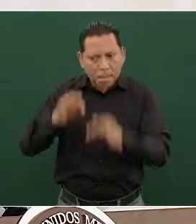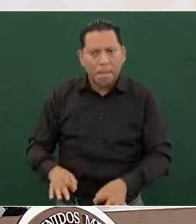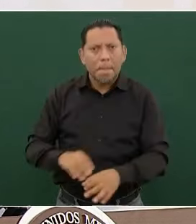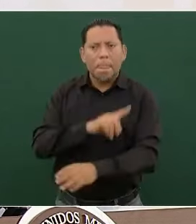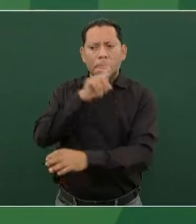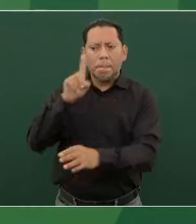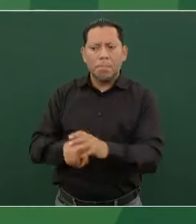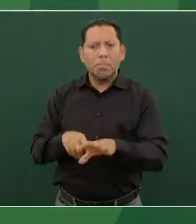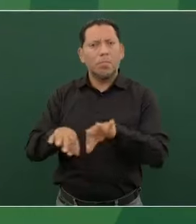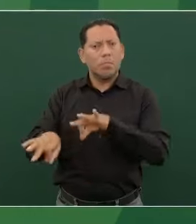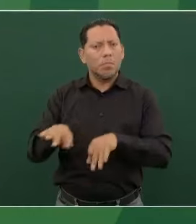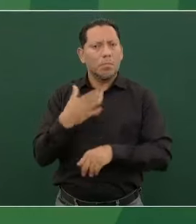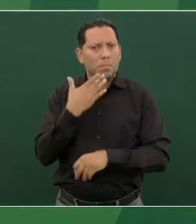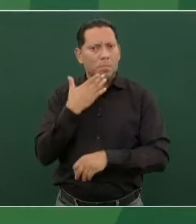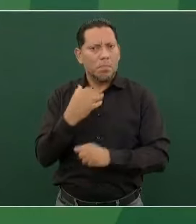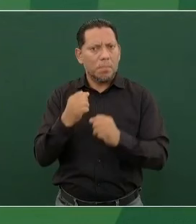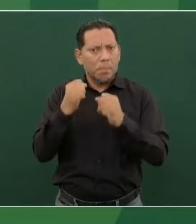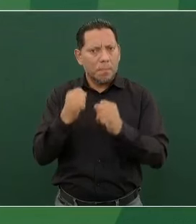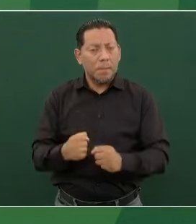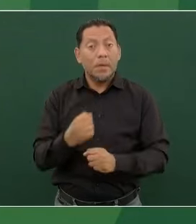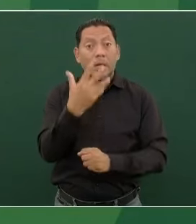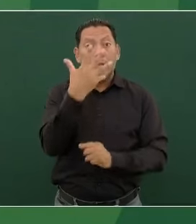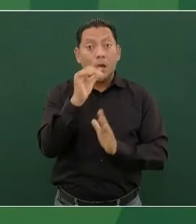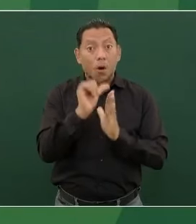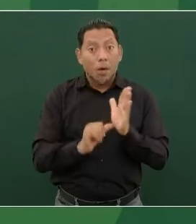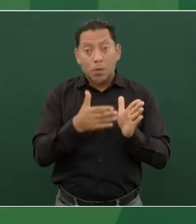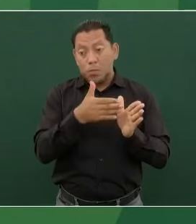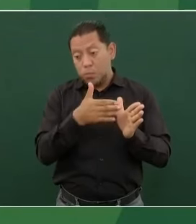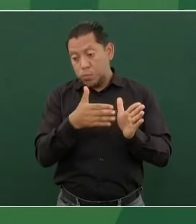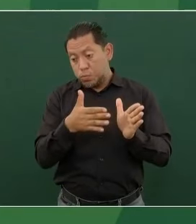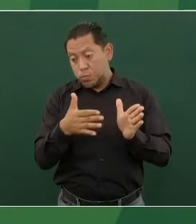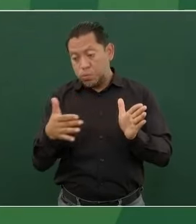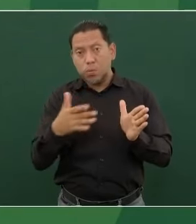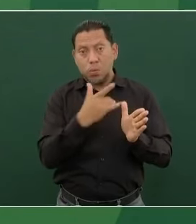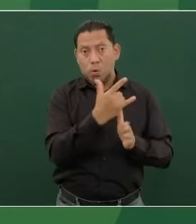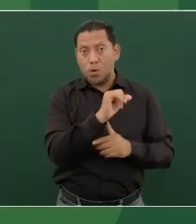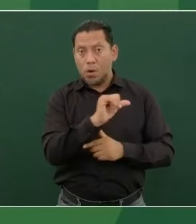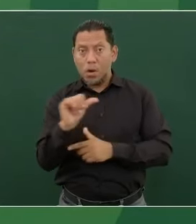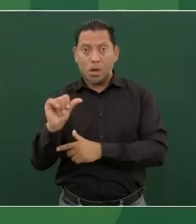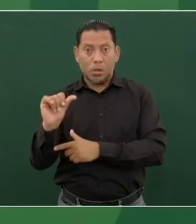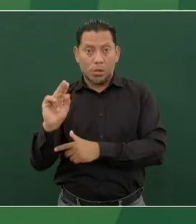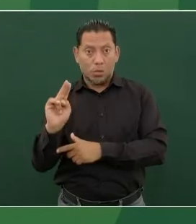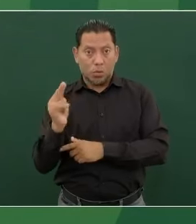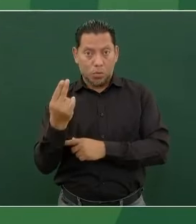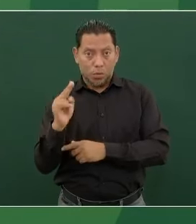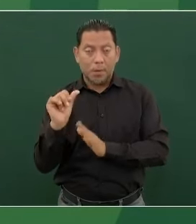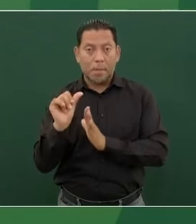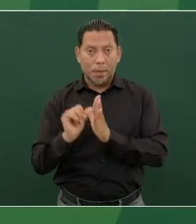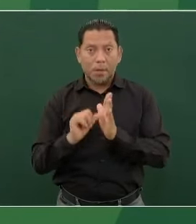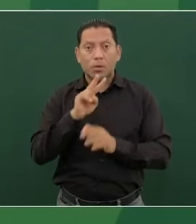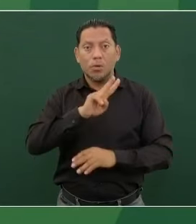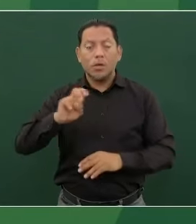en Chiapas, siendo cinco meses consecutivos de julio a noviembre con